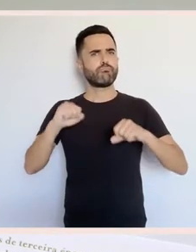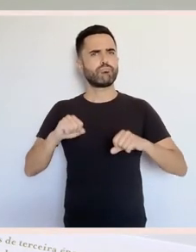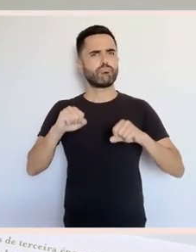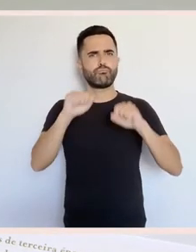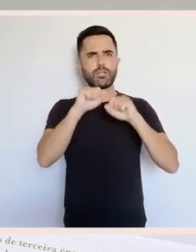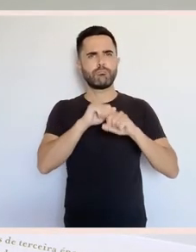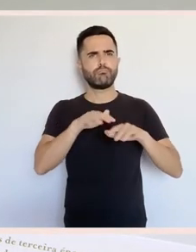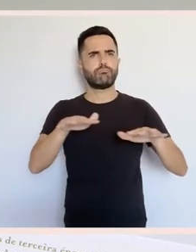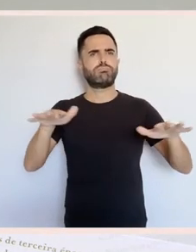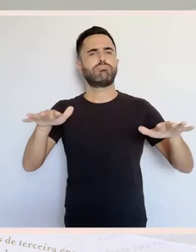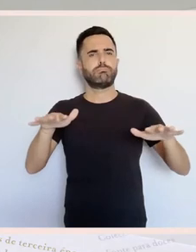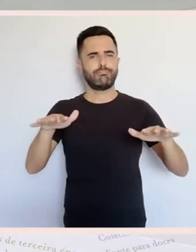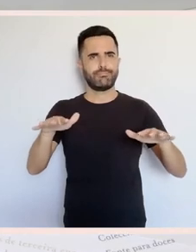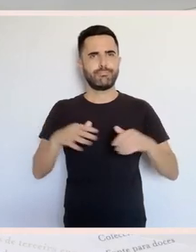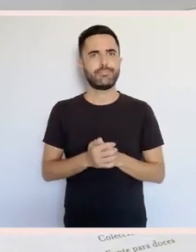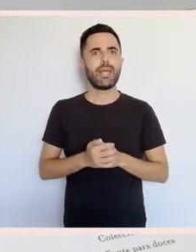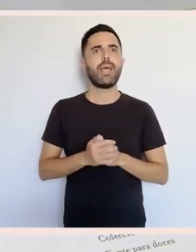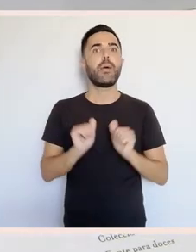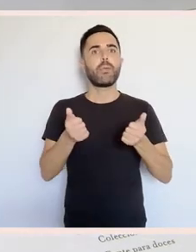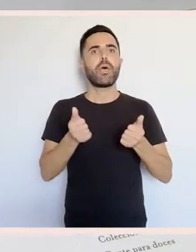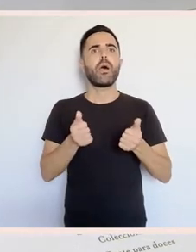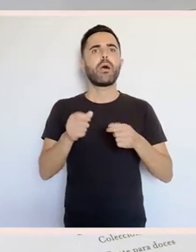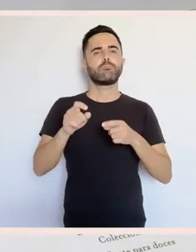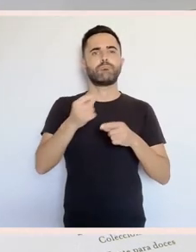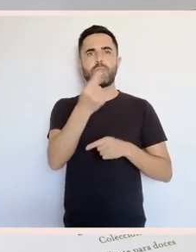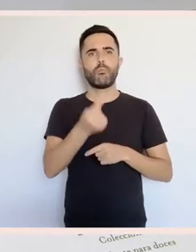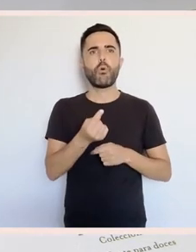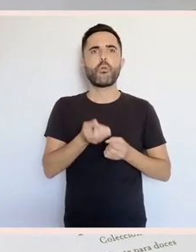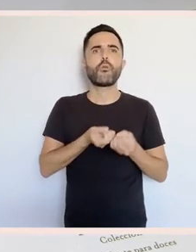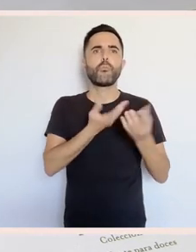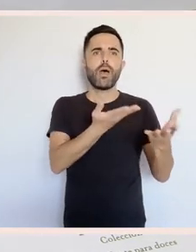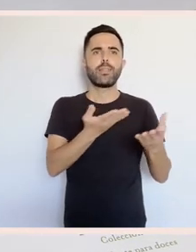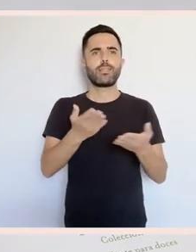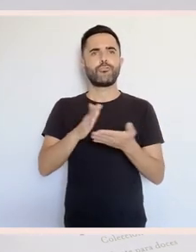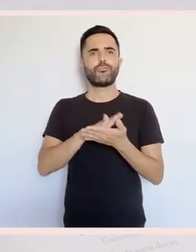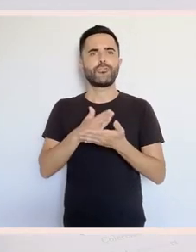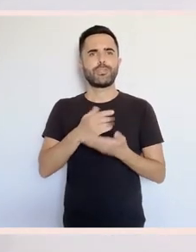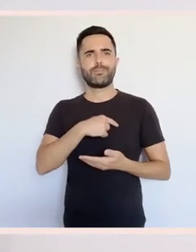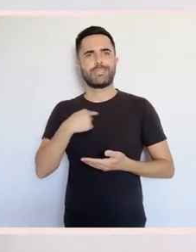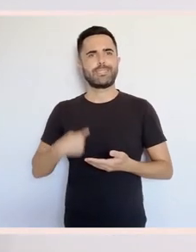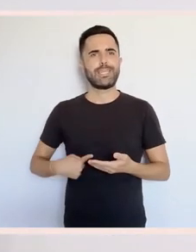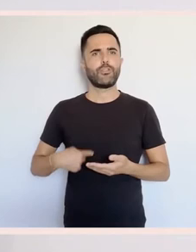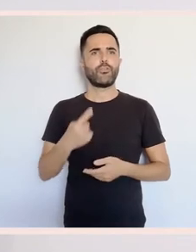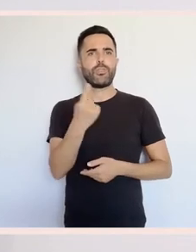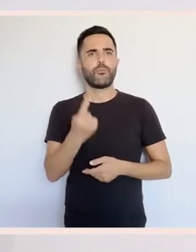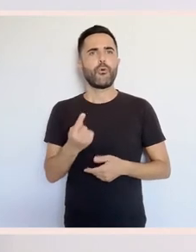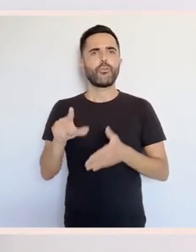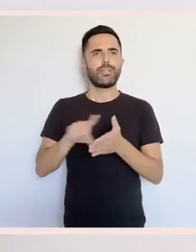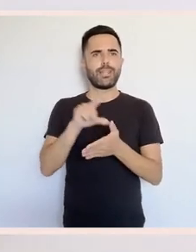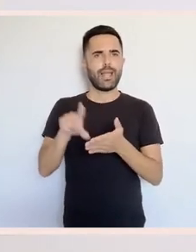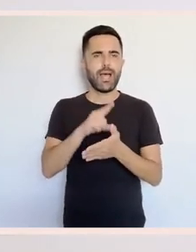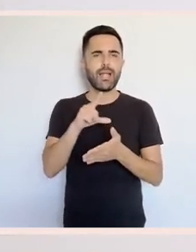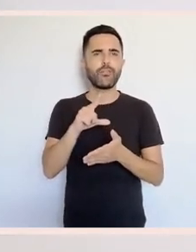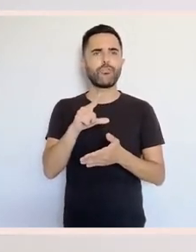motivos románticos, motivos semi-chinos, motivos inspirados en fontas literarias, jaspeados, luz a